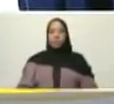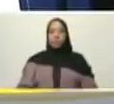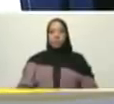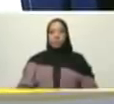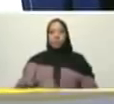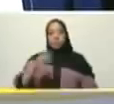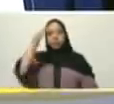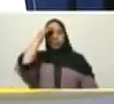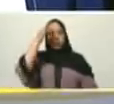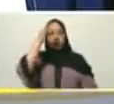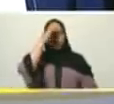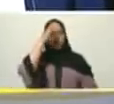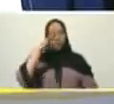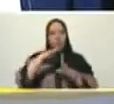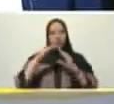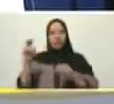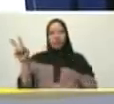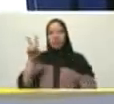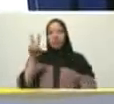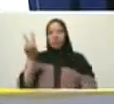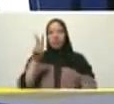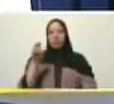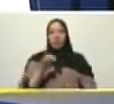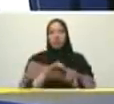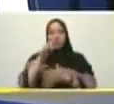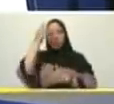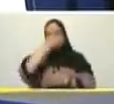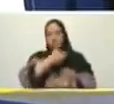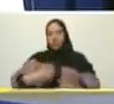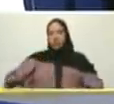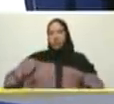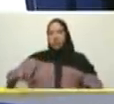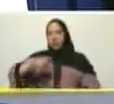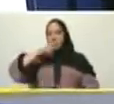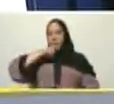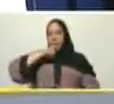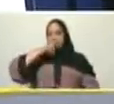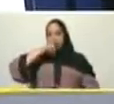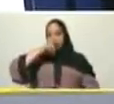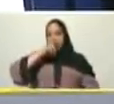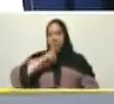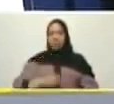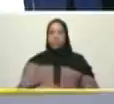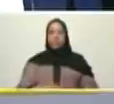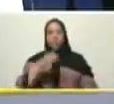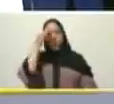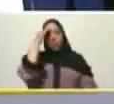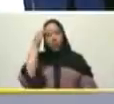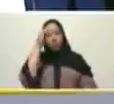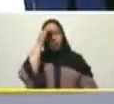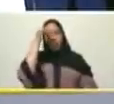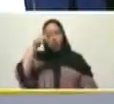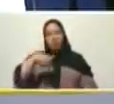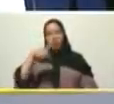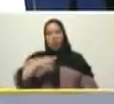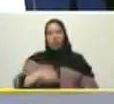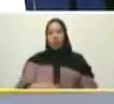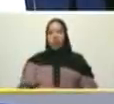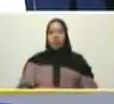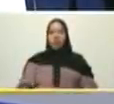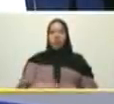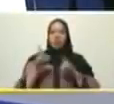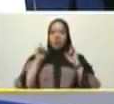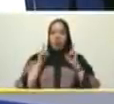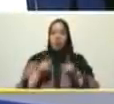saludos a toda Venezuela mi comandante un saludo solidario desde aquí desde Ciudad